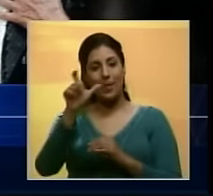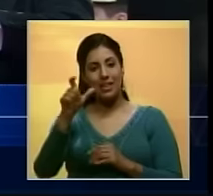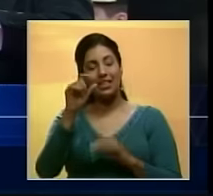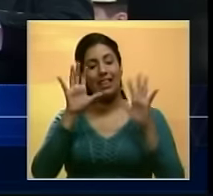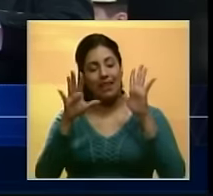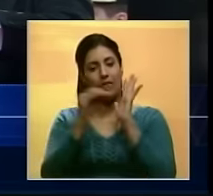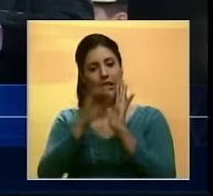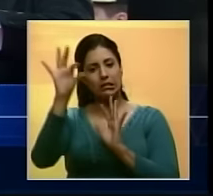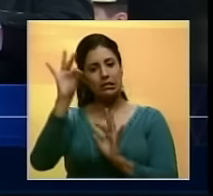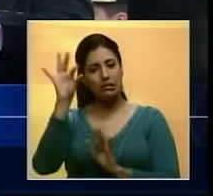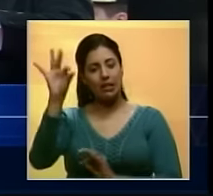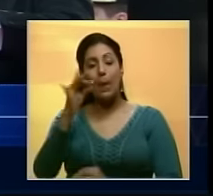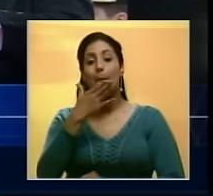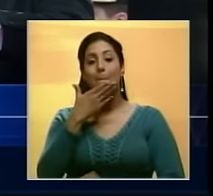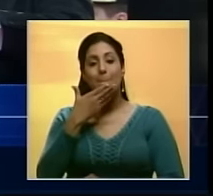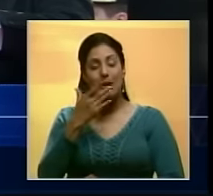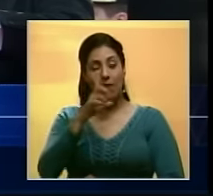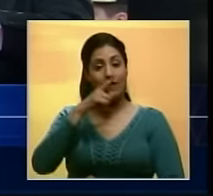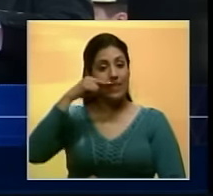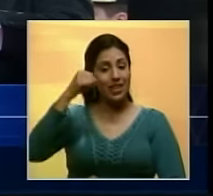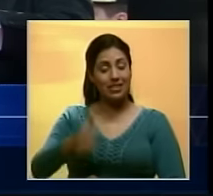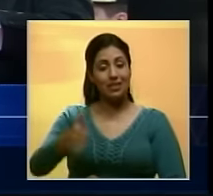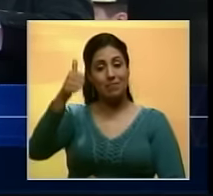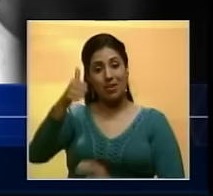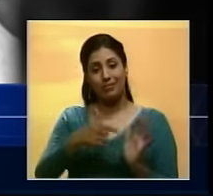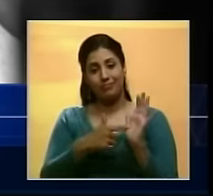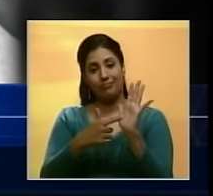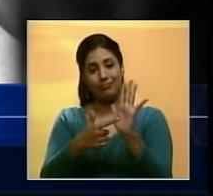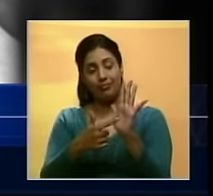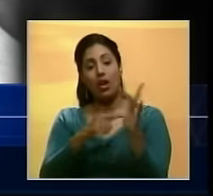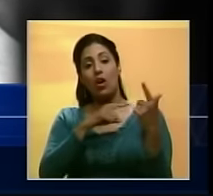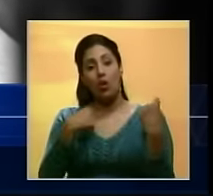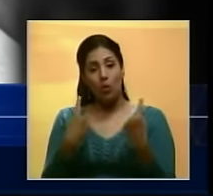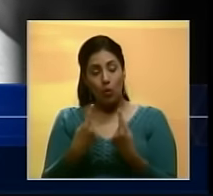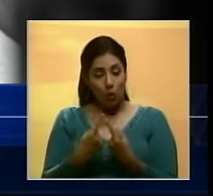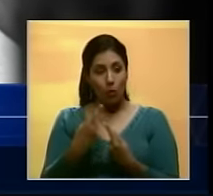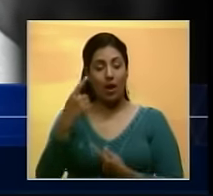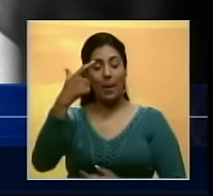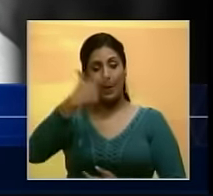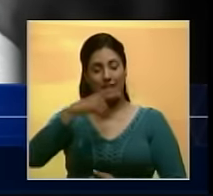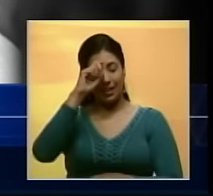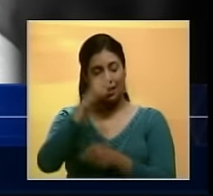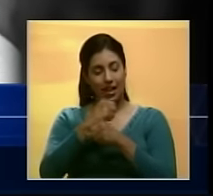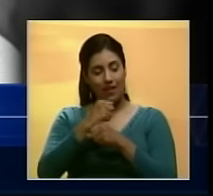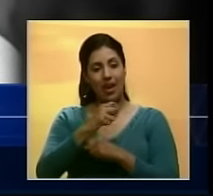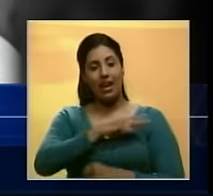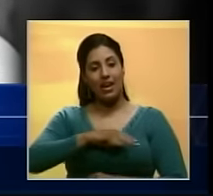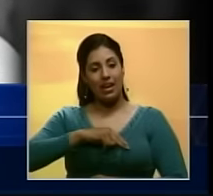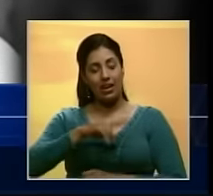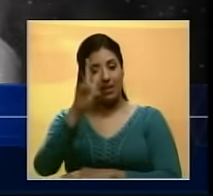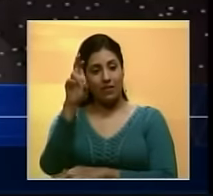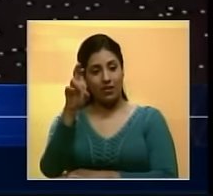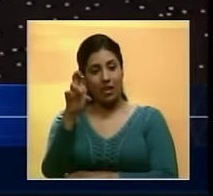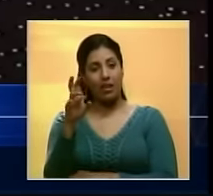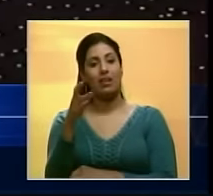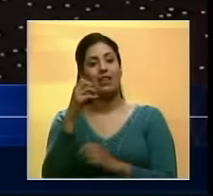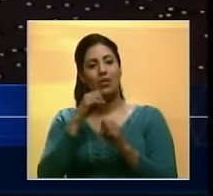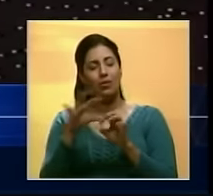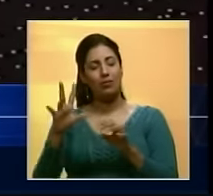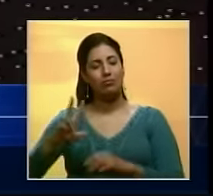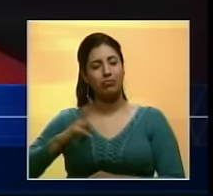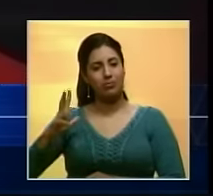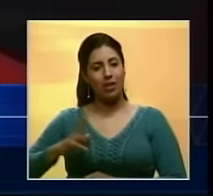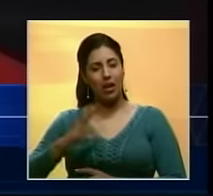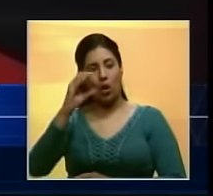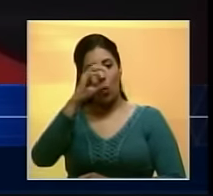en 10 ocasiones como la actriz francesa más popular Un oficio religioso será celebrado este viernes en un suburbio elegante